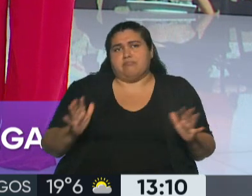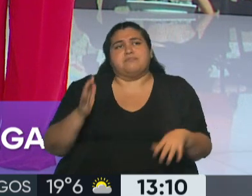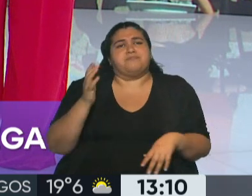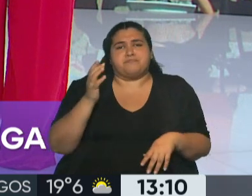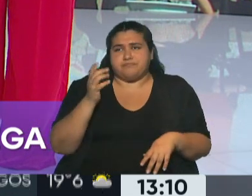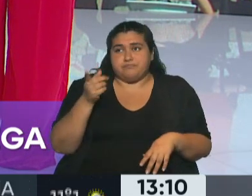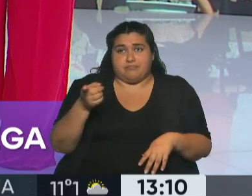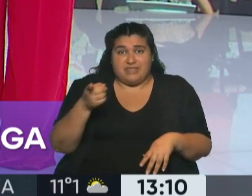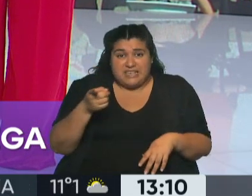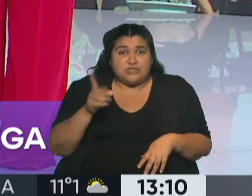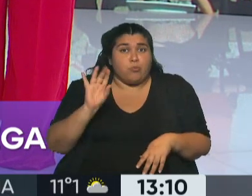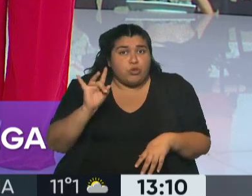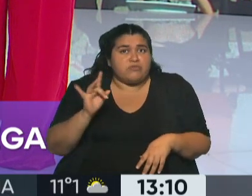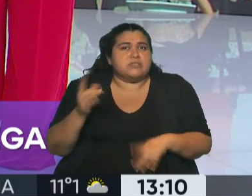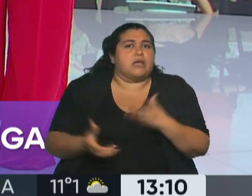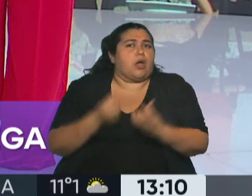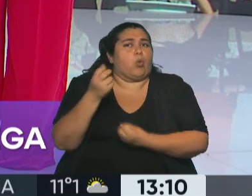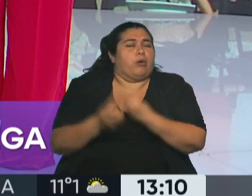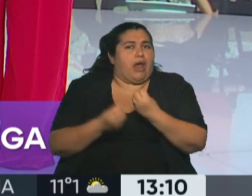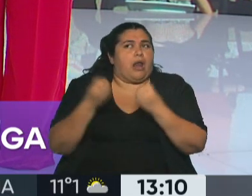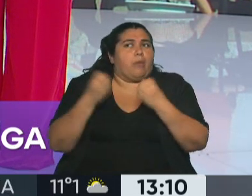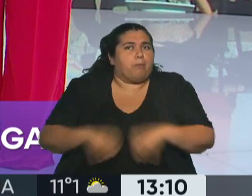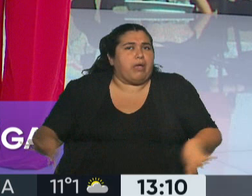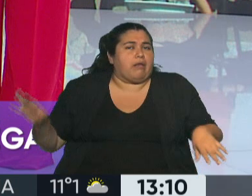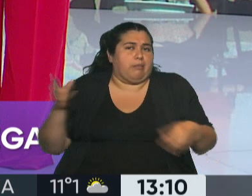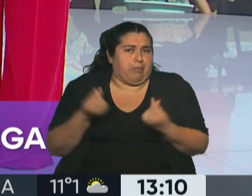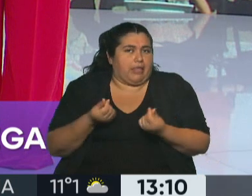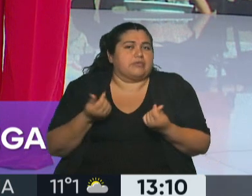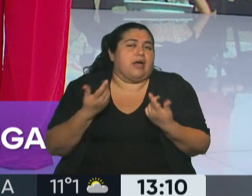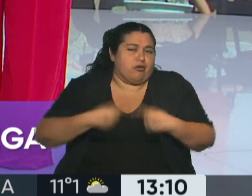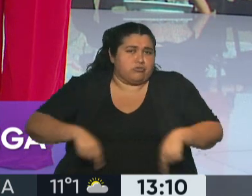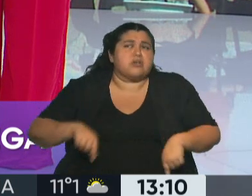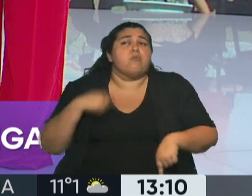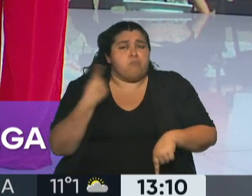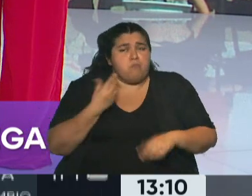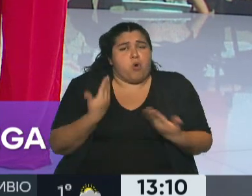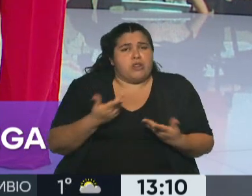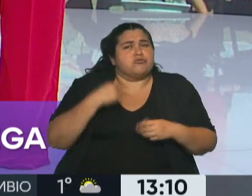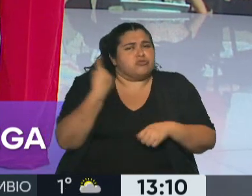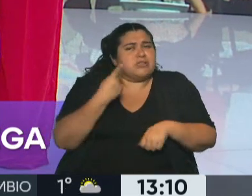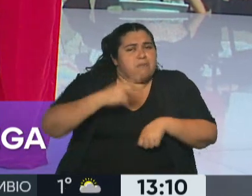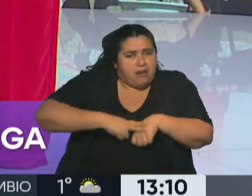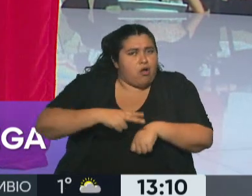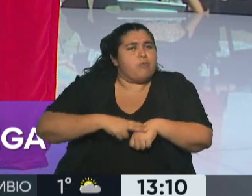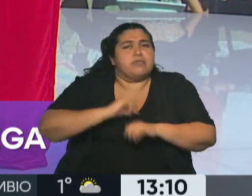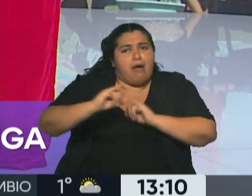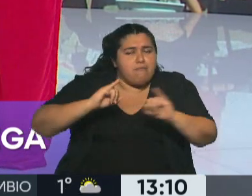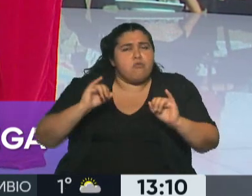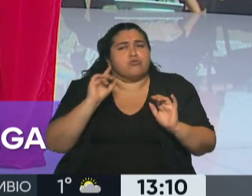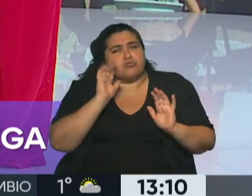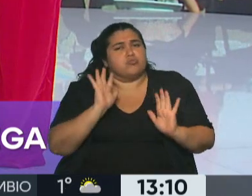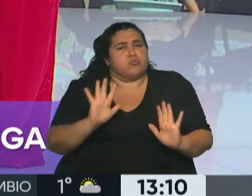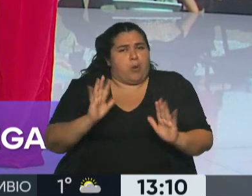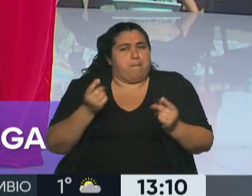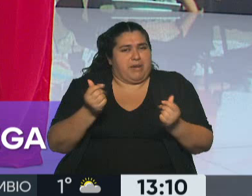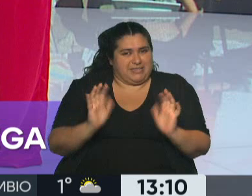que no se recuperan, y creo que en eso es donde nosotros queremos destacar la prudencia, a la hora de establecer valores. Muy amable, Oscar, muy gentil